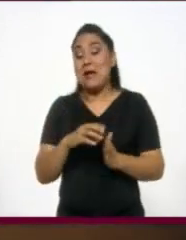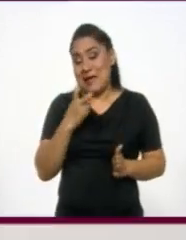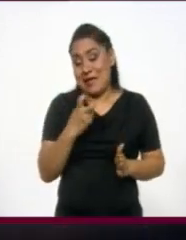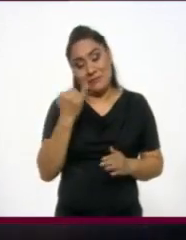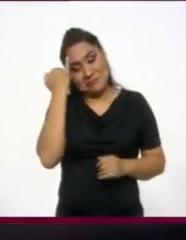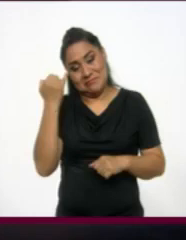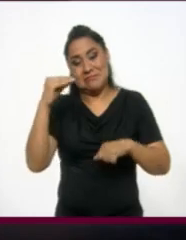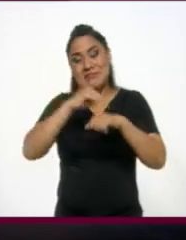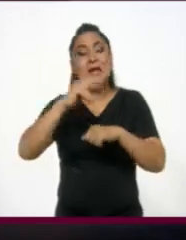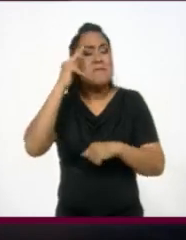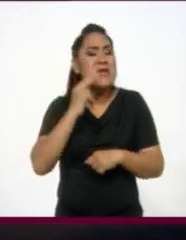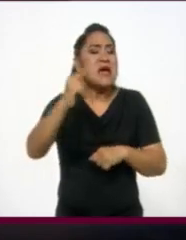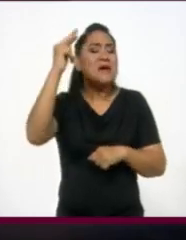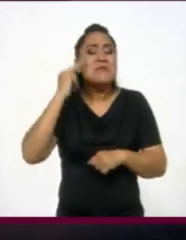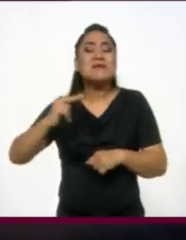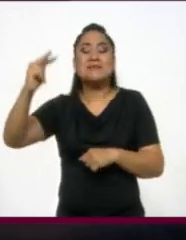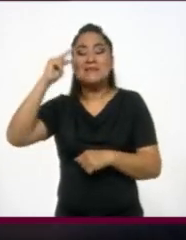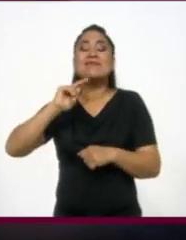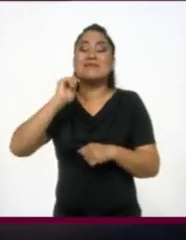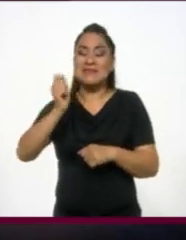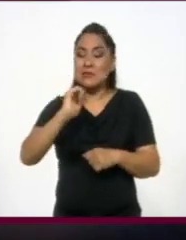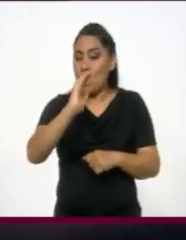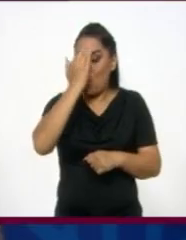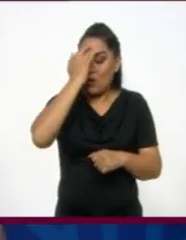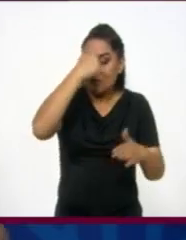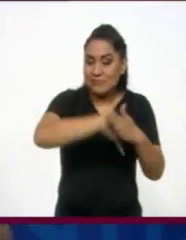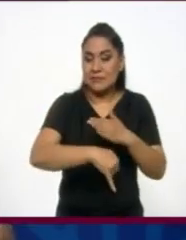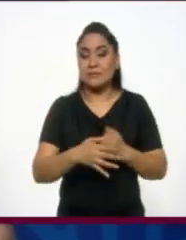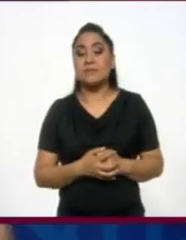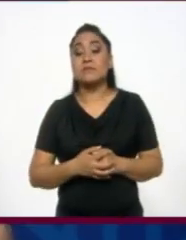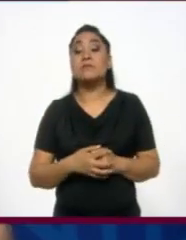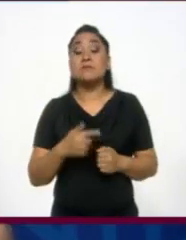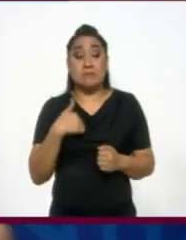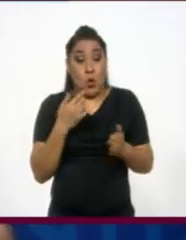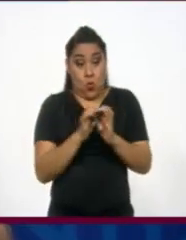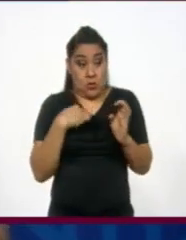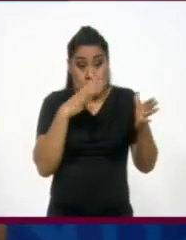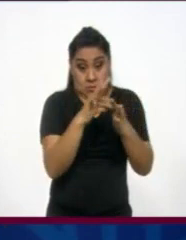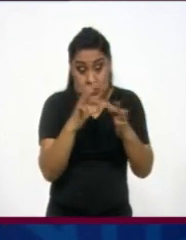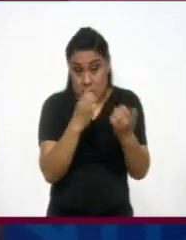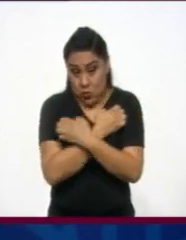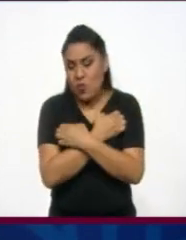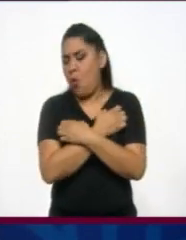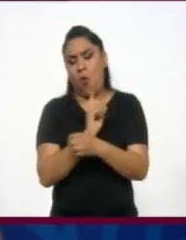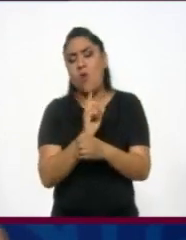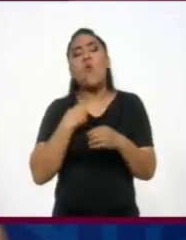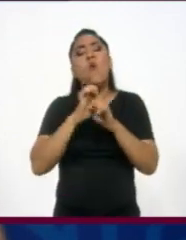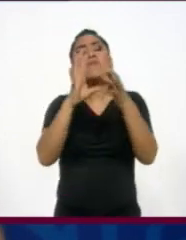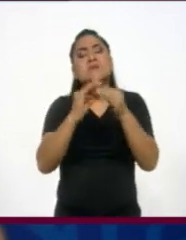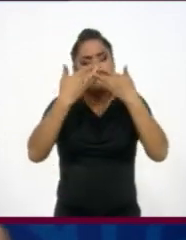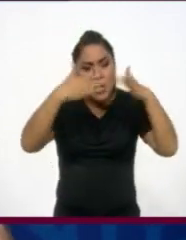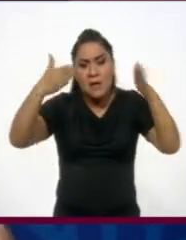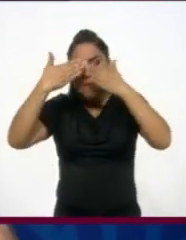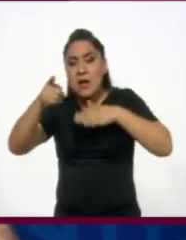propone a los viajes como una extensión del proceso del conocimiento. No tratamos de educarlos, pero sí tratamos de abrirles puertas, caminos y